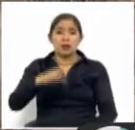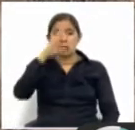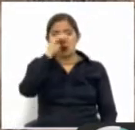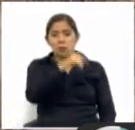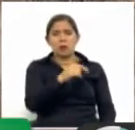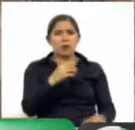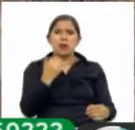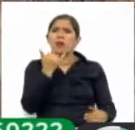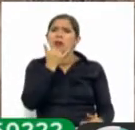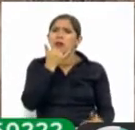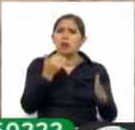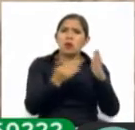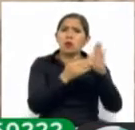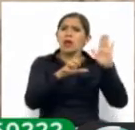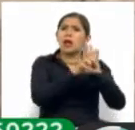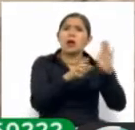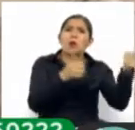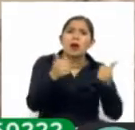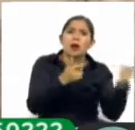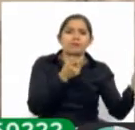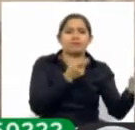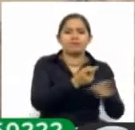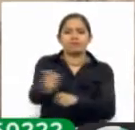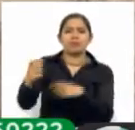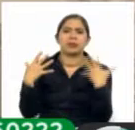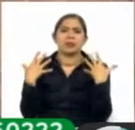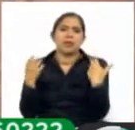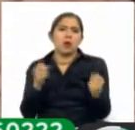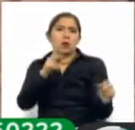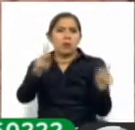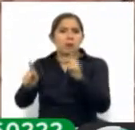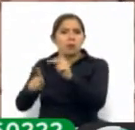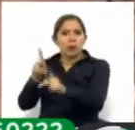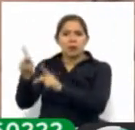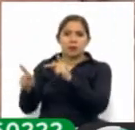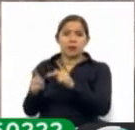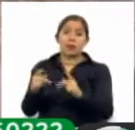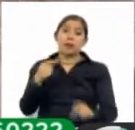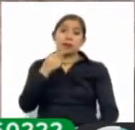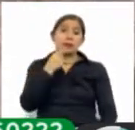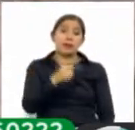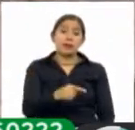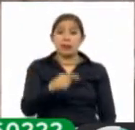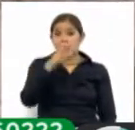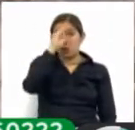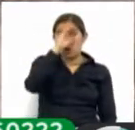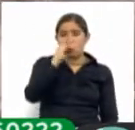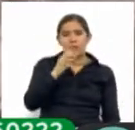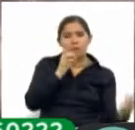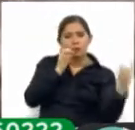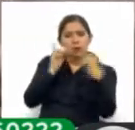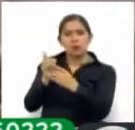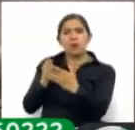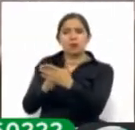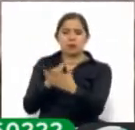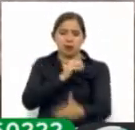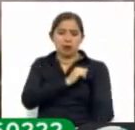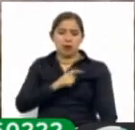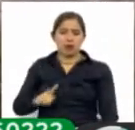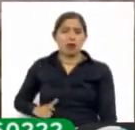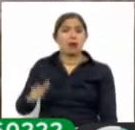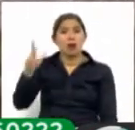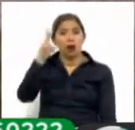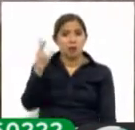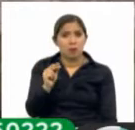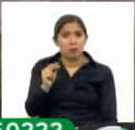En horas de la mañana el gerente de Terza informó que está presentando una denuncia penal contra el alcalde de La Paz, después que el municipio